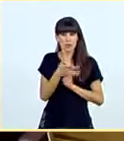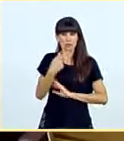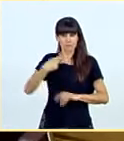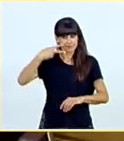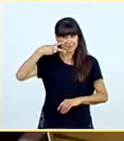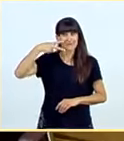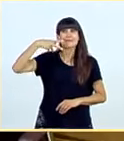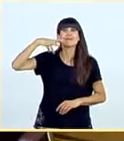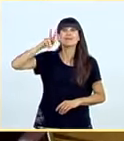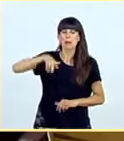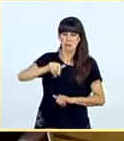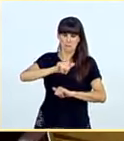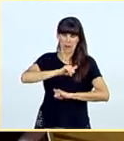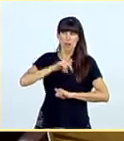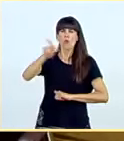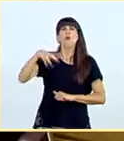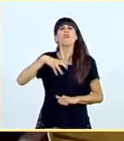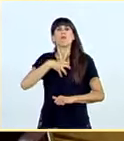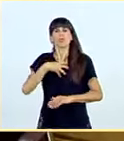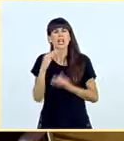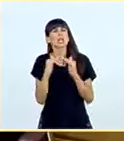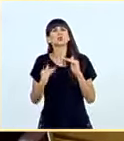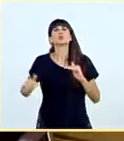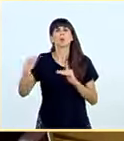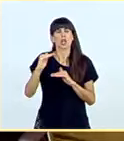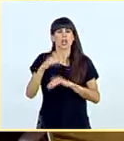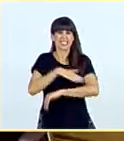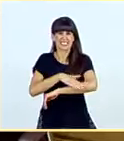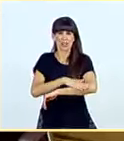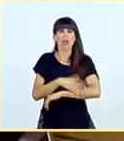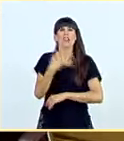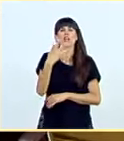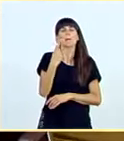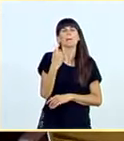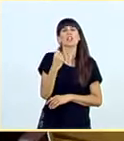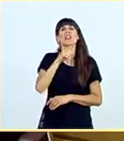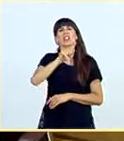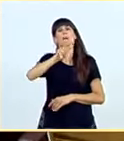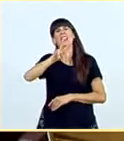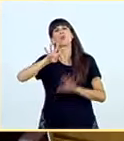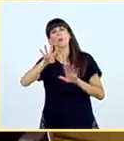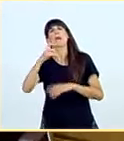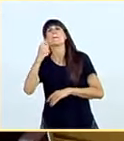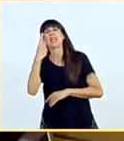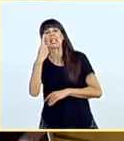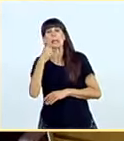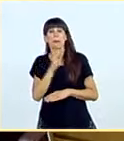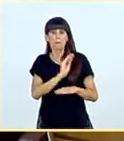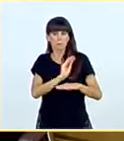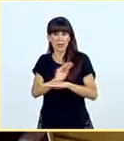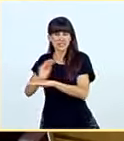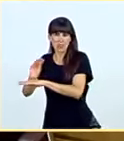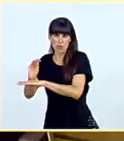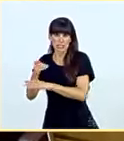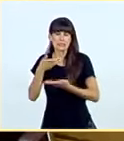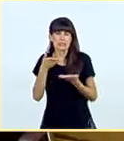pagado, usted es funcionaria superior del Estado, 5.129.620 prestaciones públicas, de las